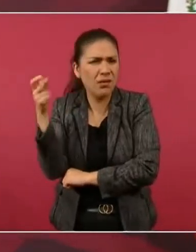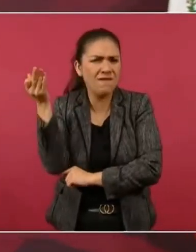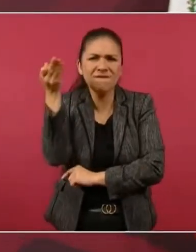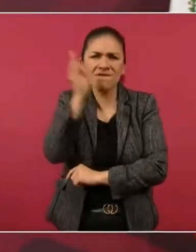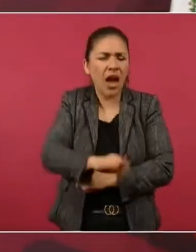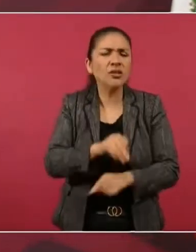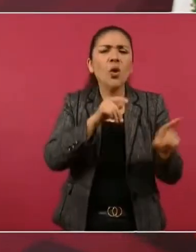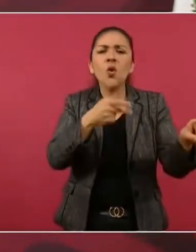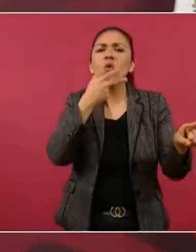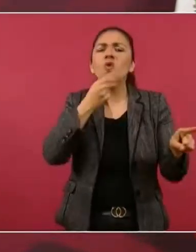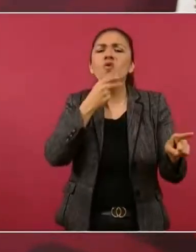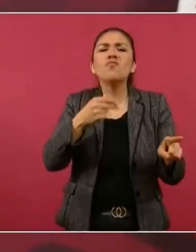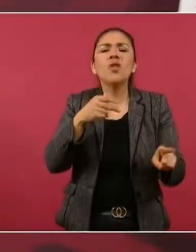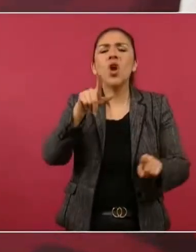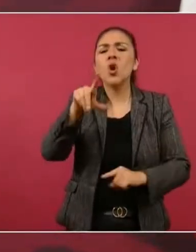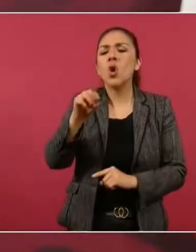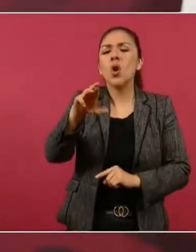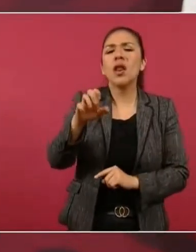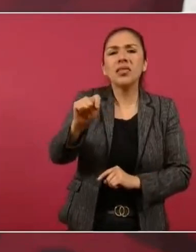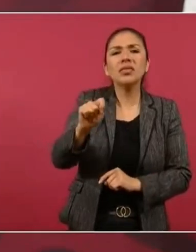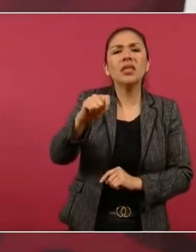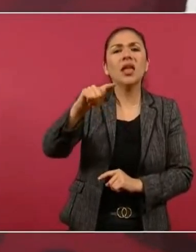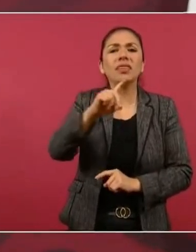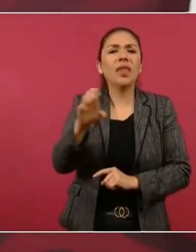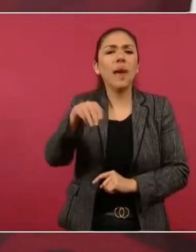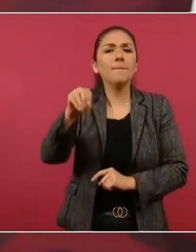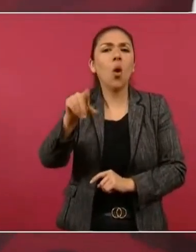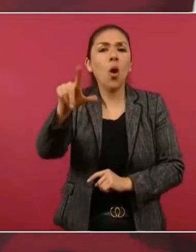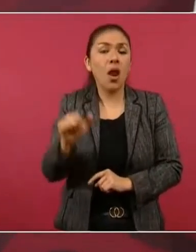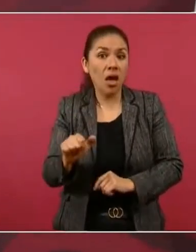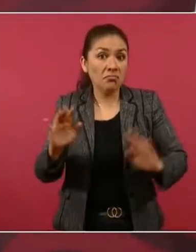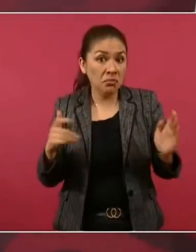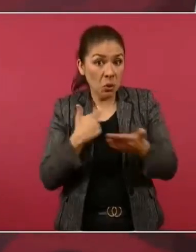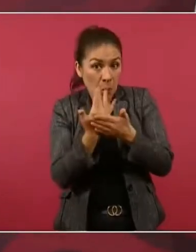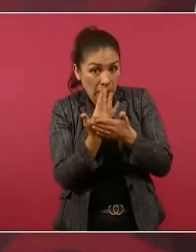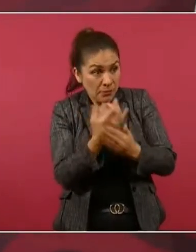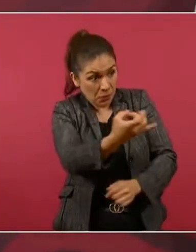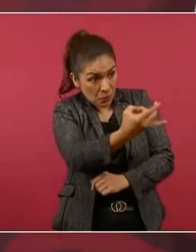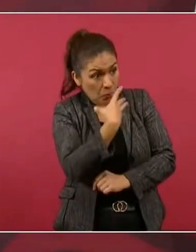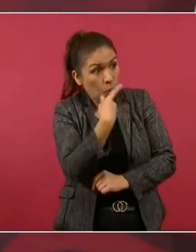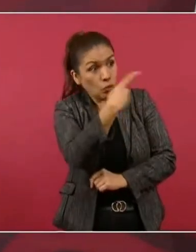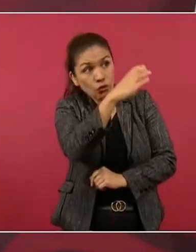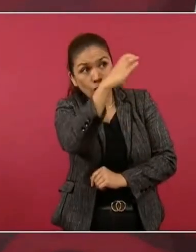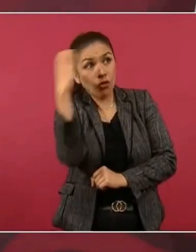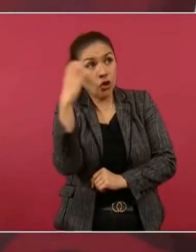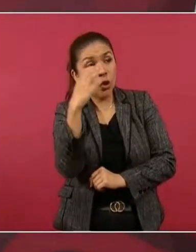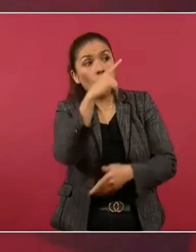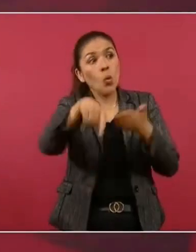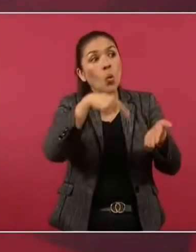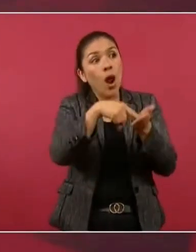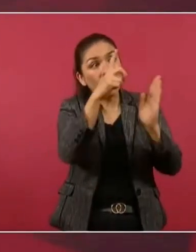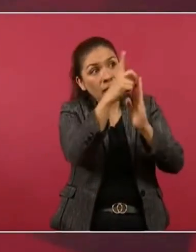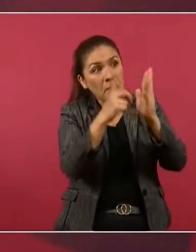de la red de Mola que estoy esperando que nos manden la fotografía de su departamento